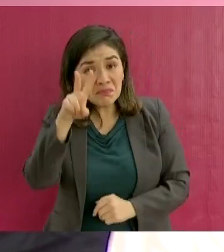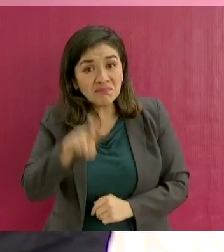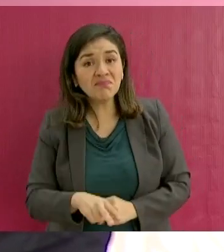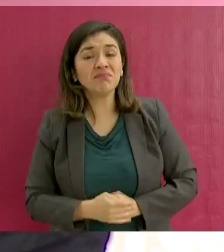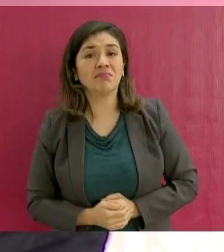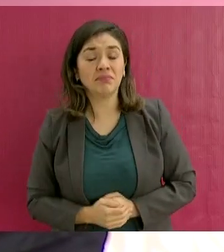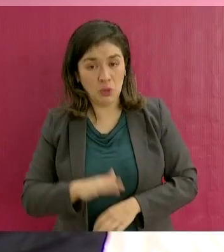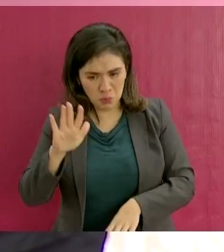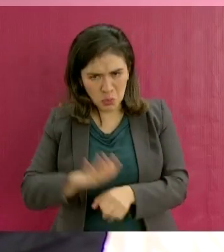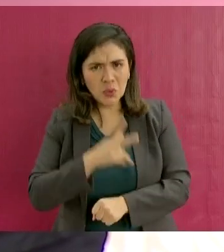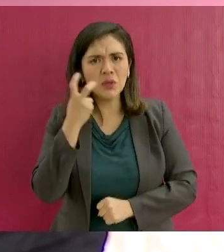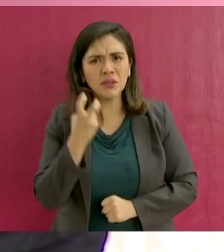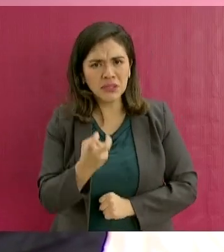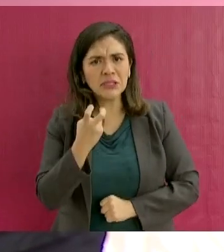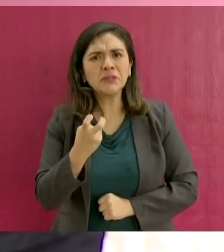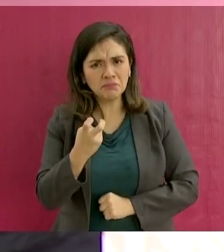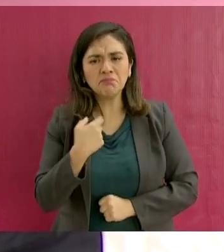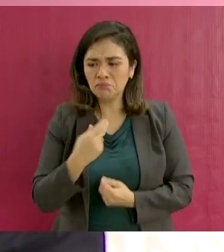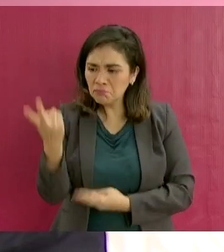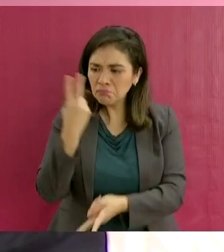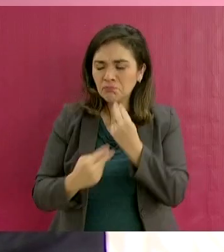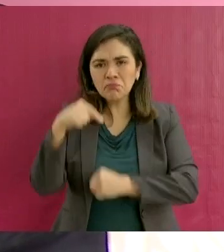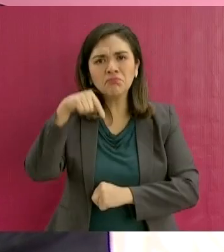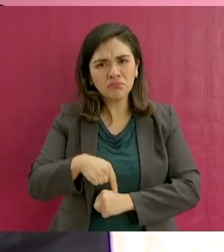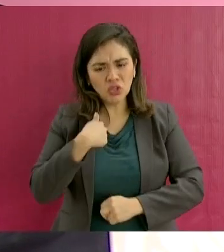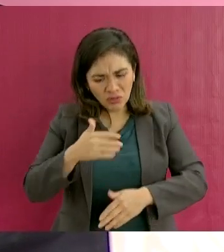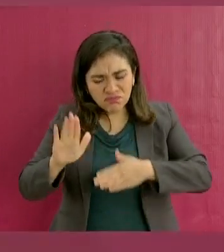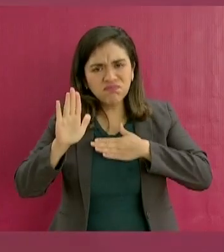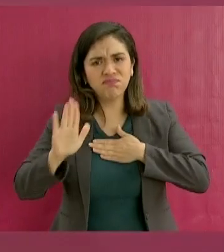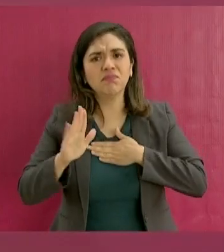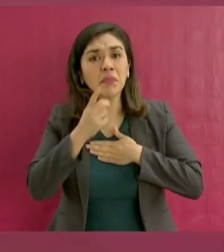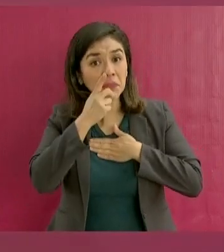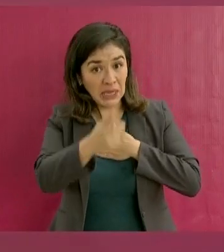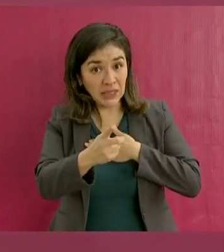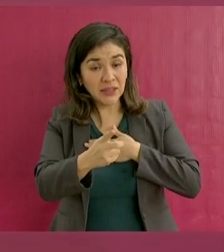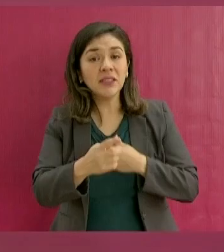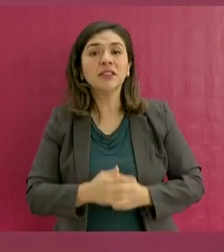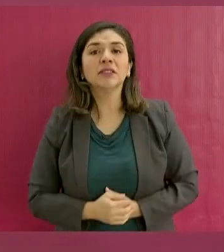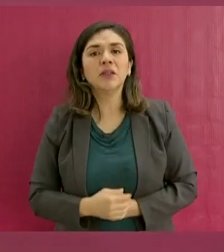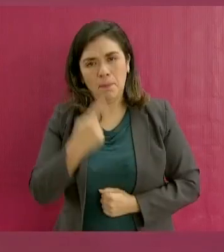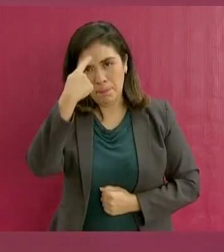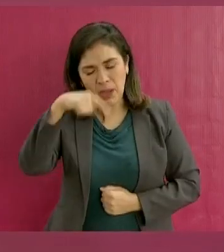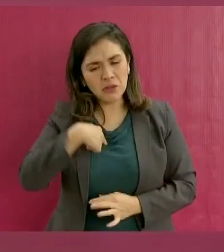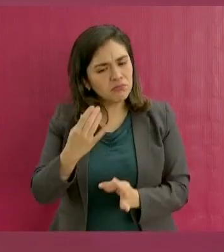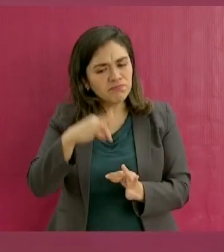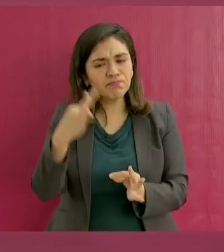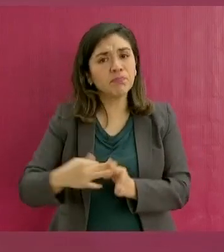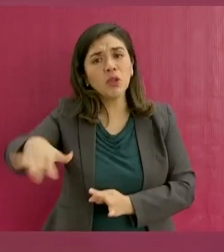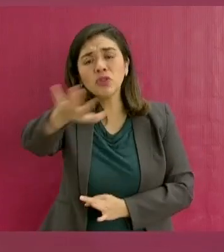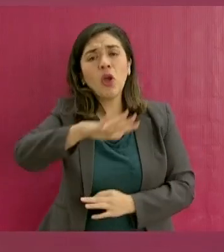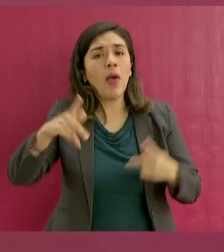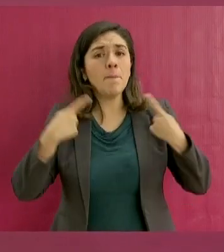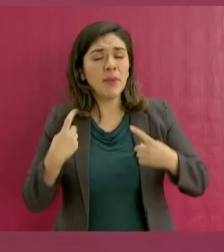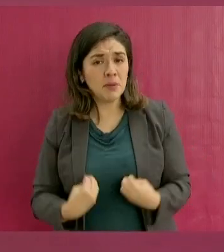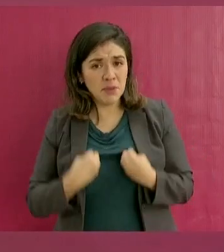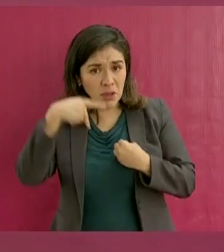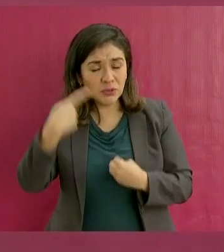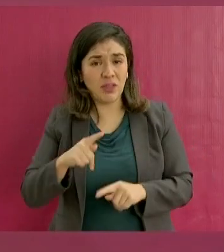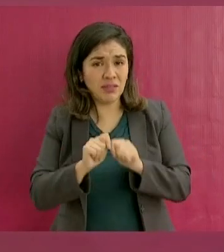Por eso estamos aquí comprometidos a cumplirle al pueblo de Tlaxcala. Tlaxcala,